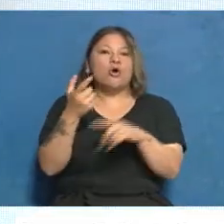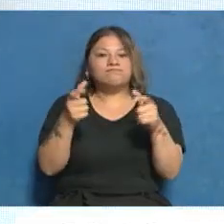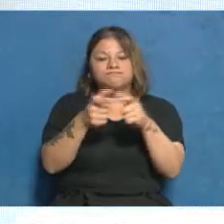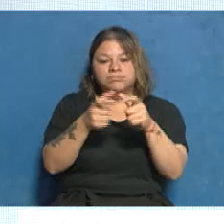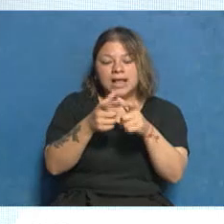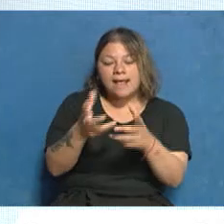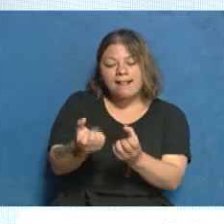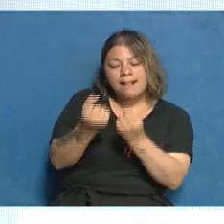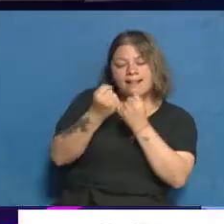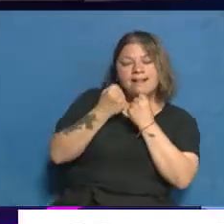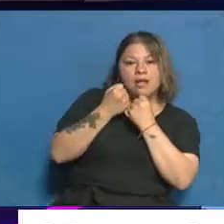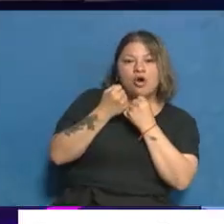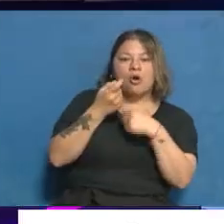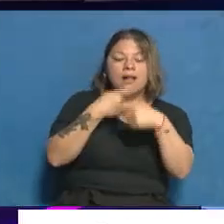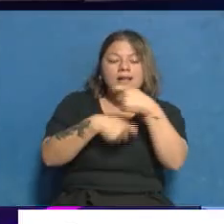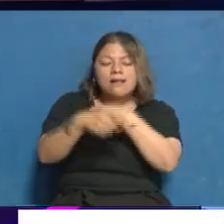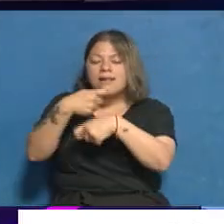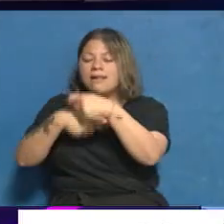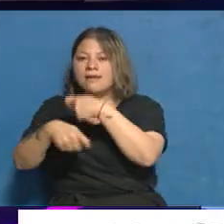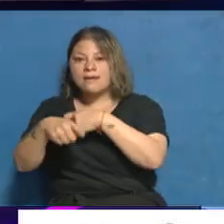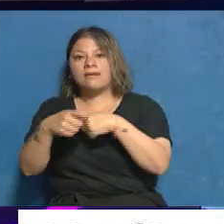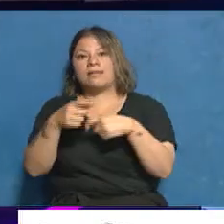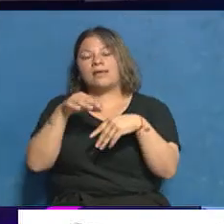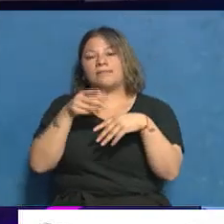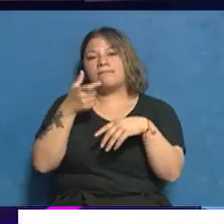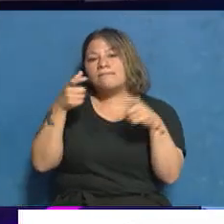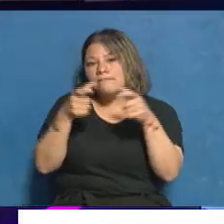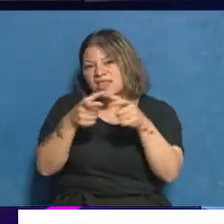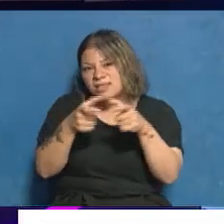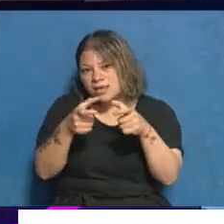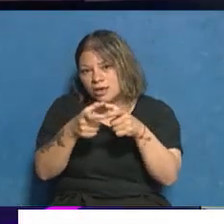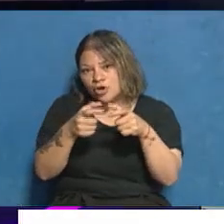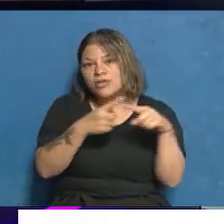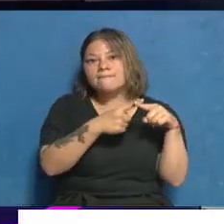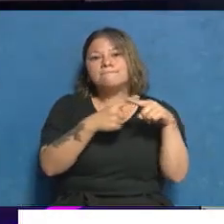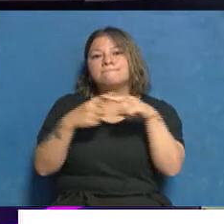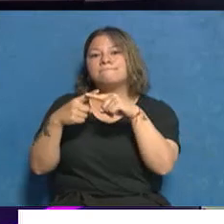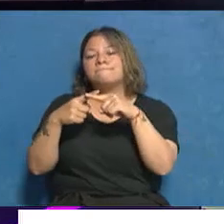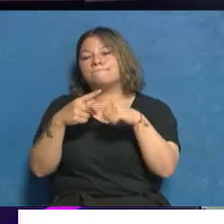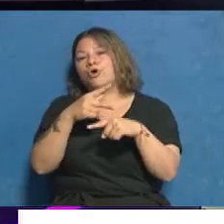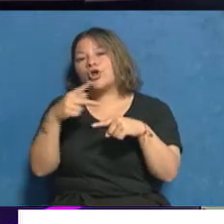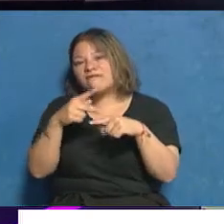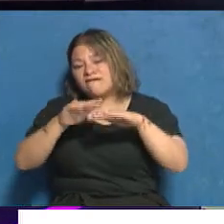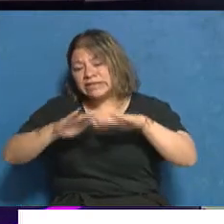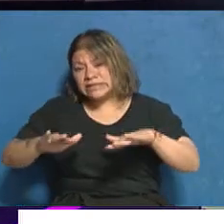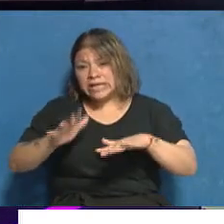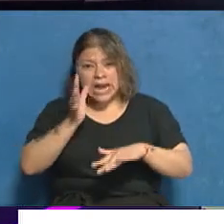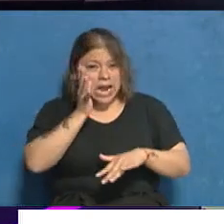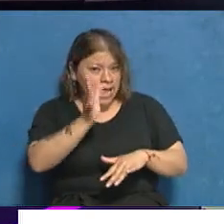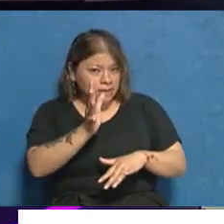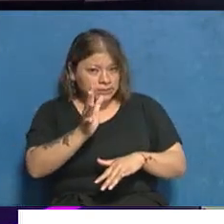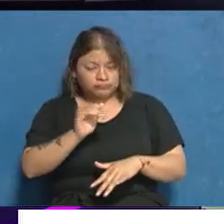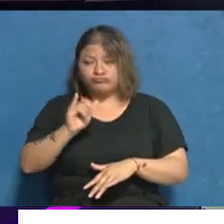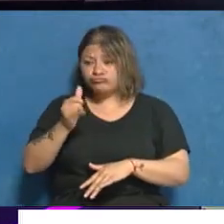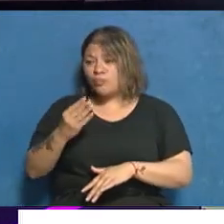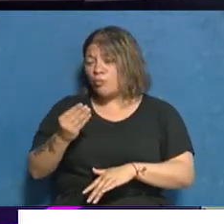tráfico de archivos de pornografía infantil. Obviamente que todo esto es grave y muchas veces